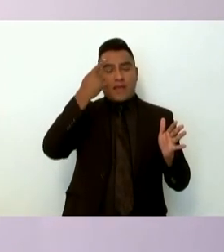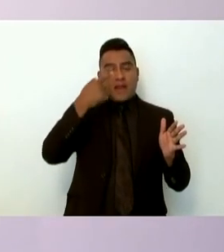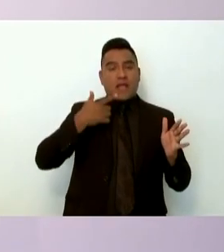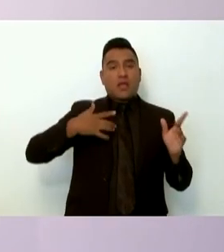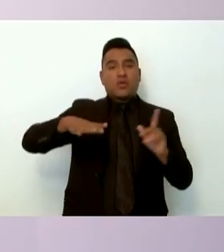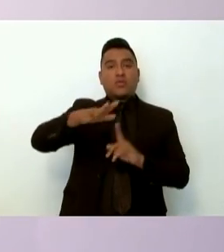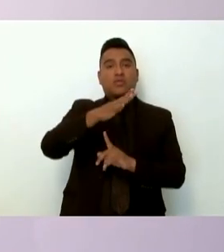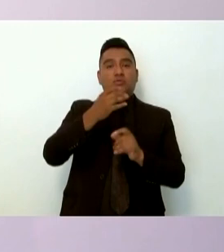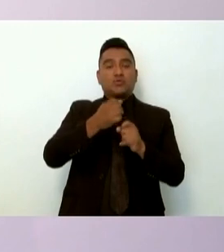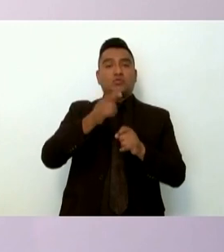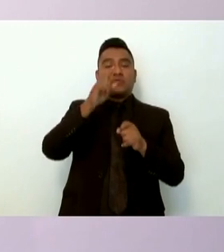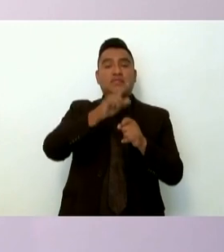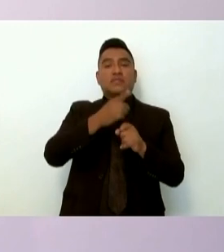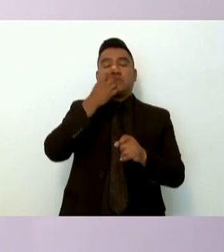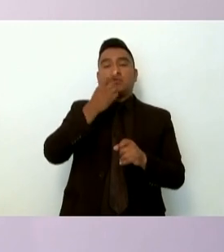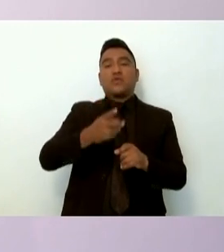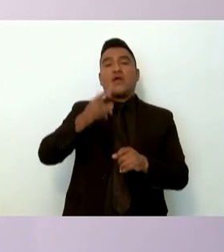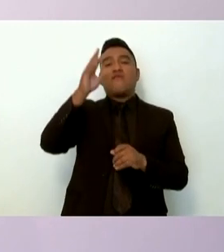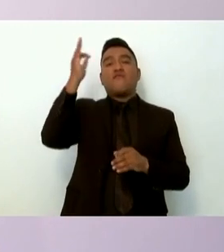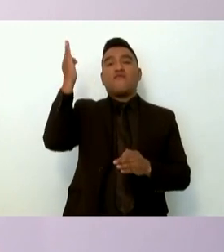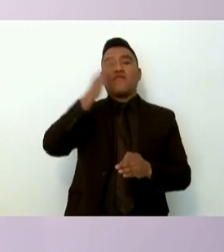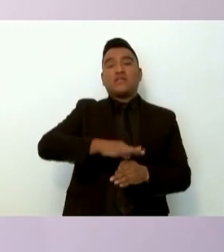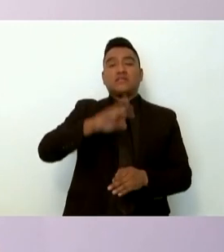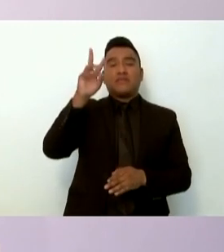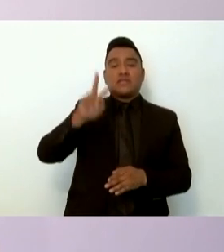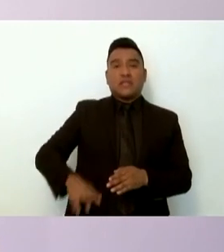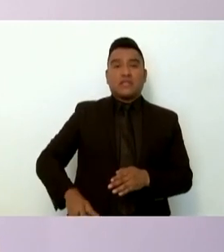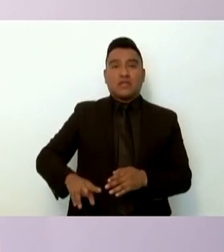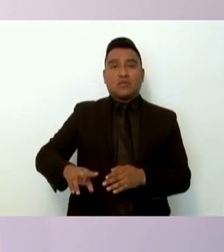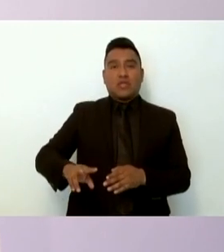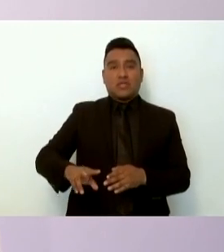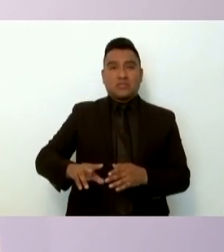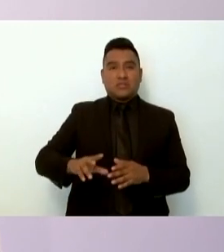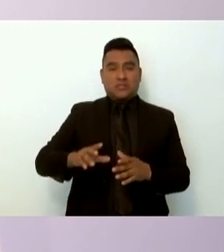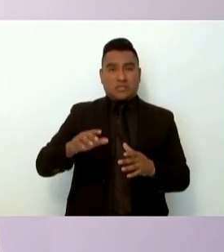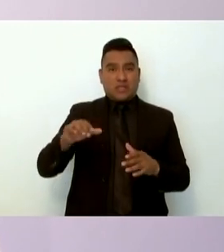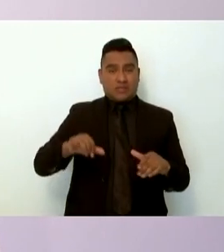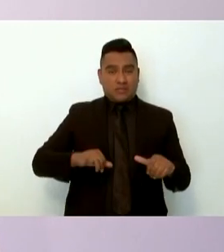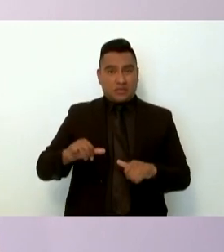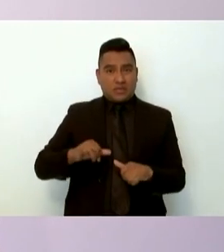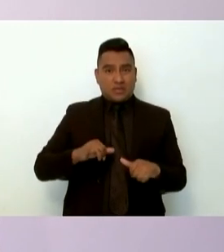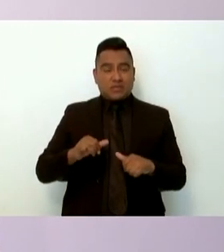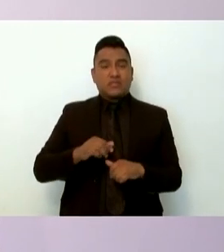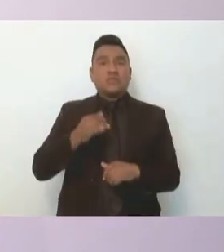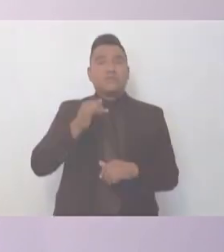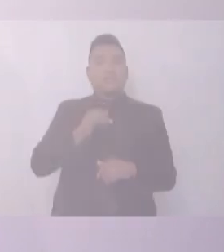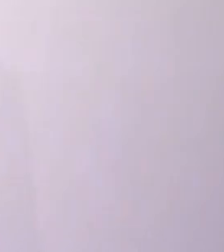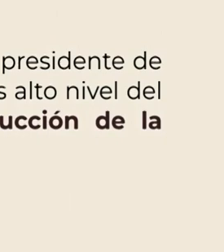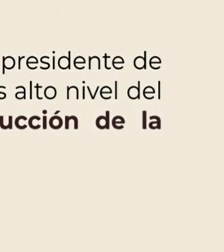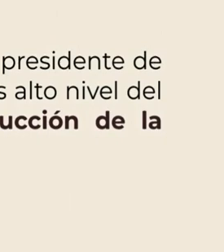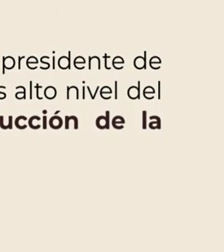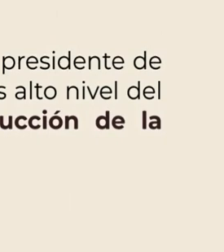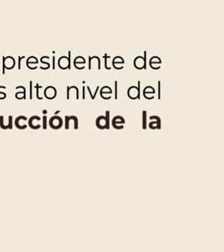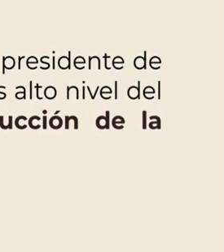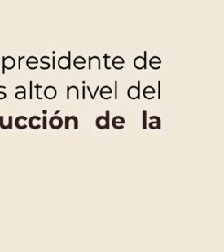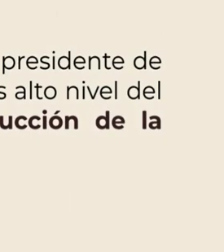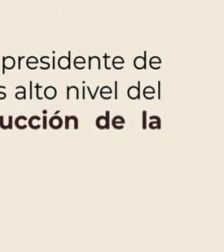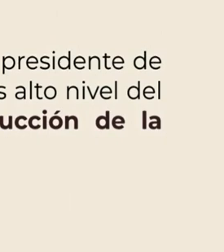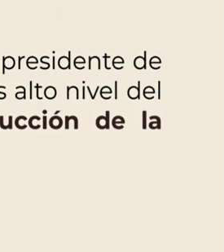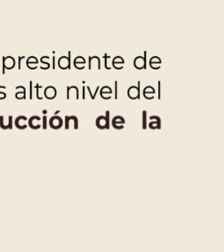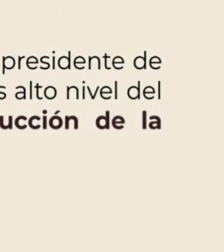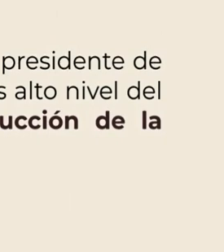una falsa verdad de los hechos y acreditar la versión de la incineración de los 43 estudiantes